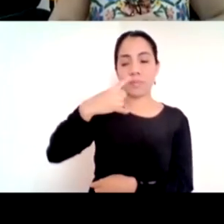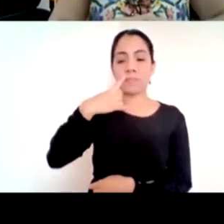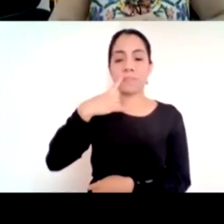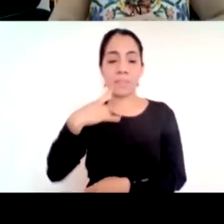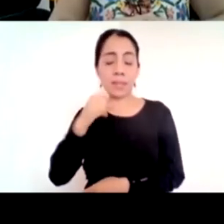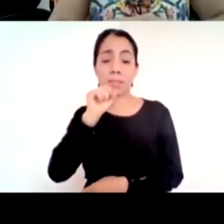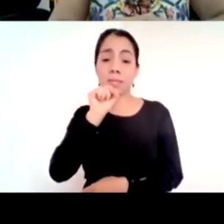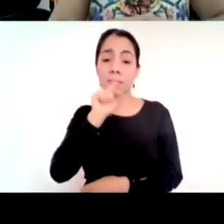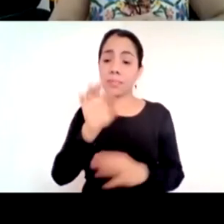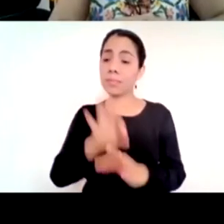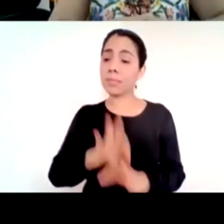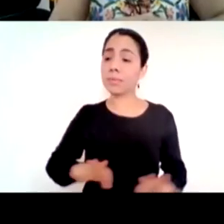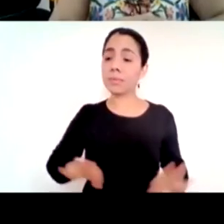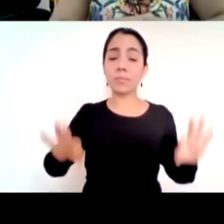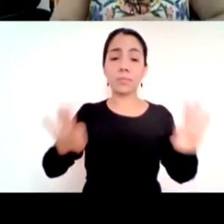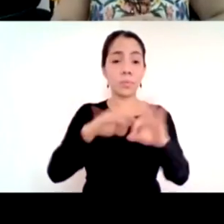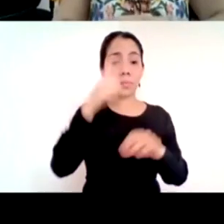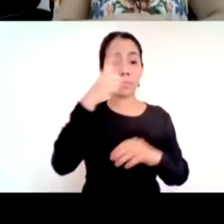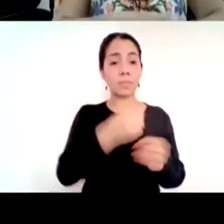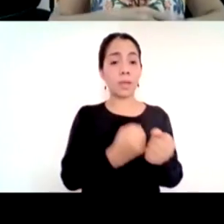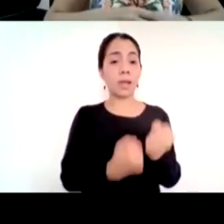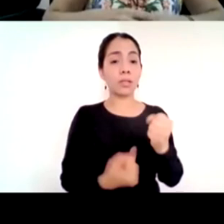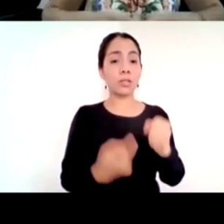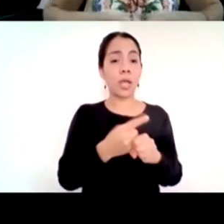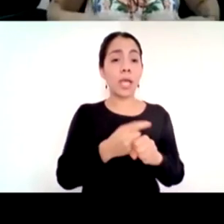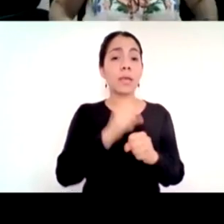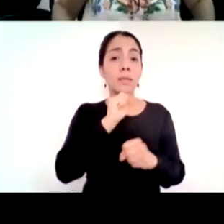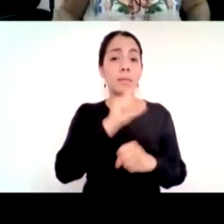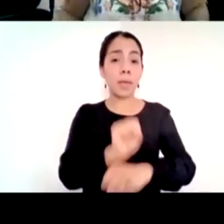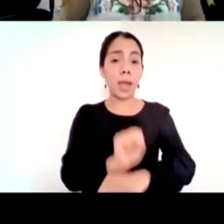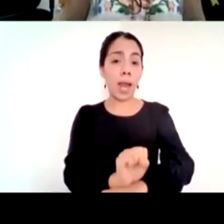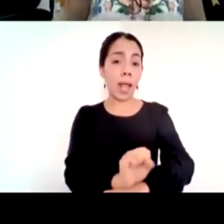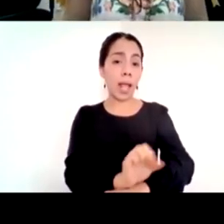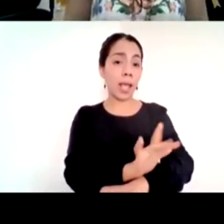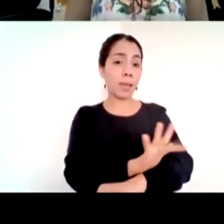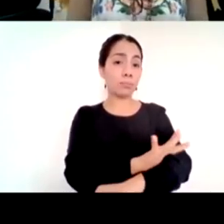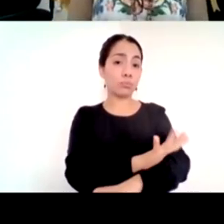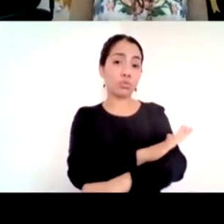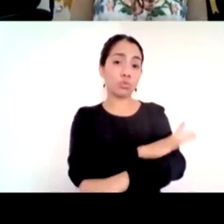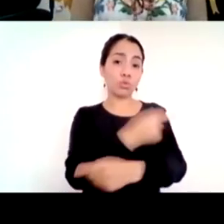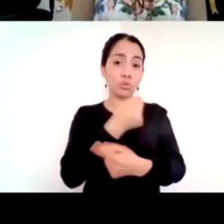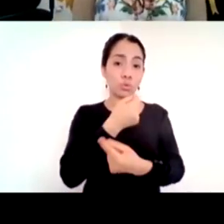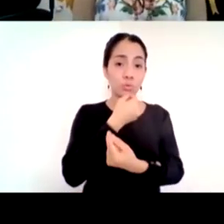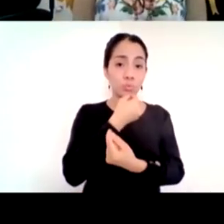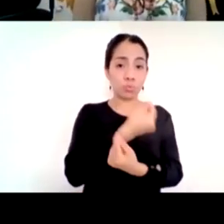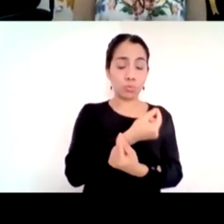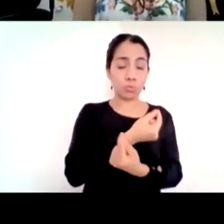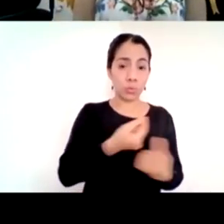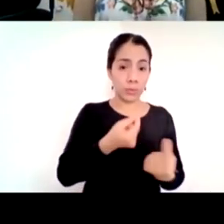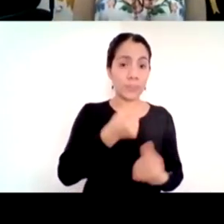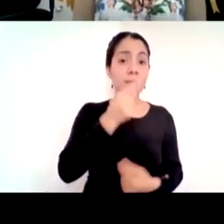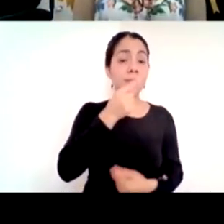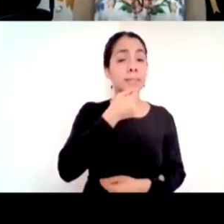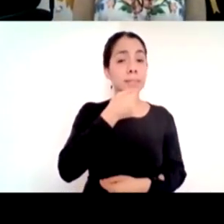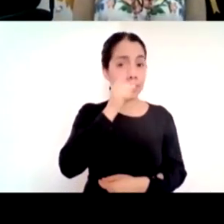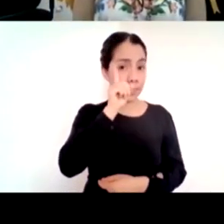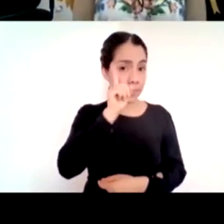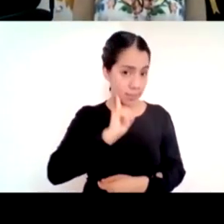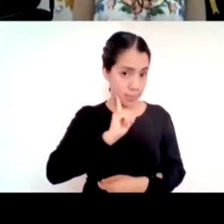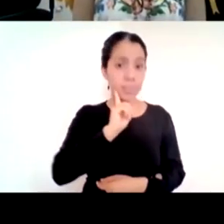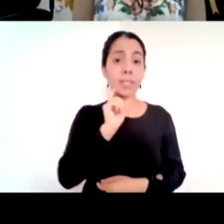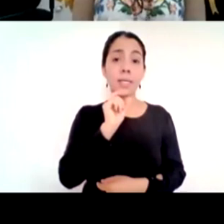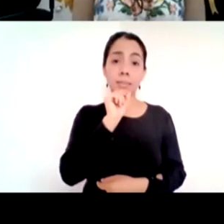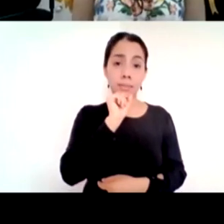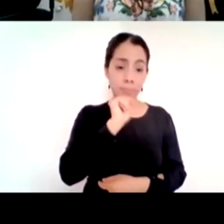al regreso al próximo ciclo escolar tanto de nuestras niñas y niños como de nuestras